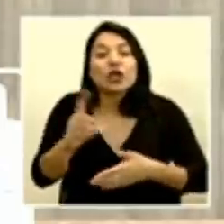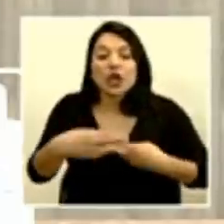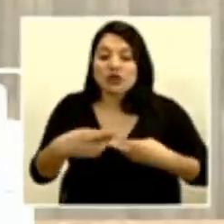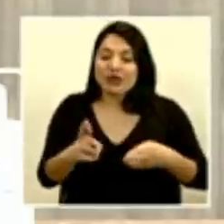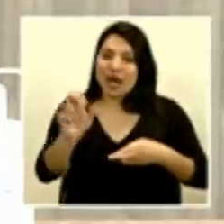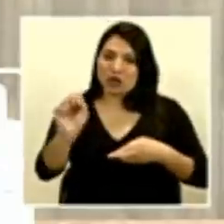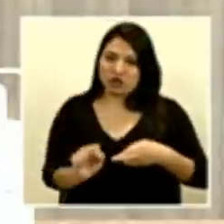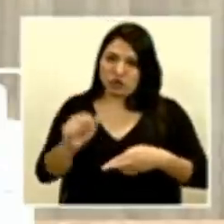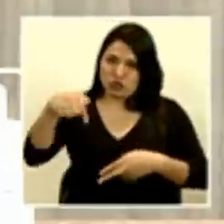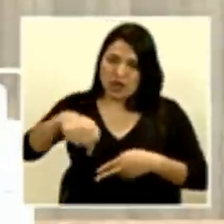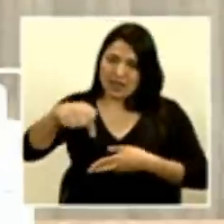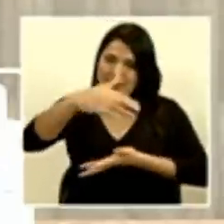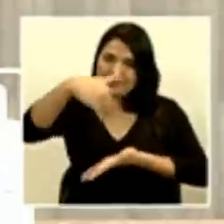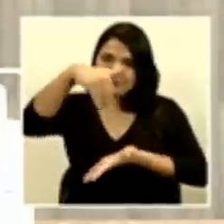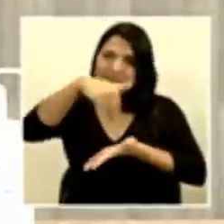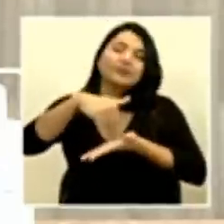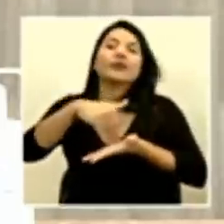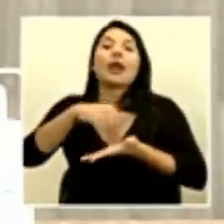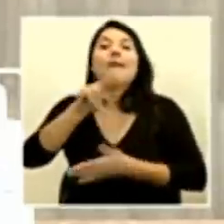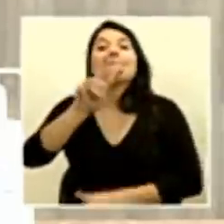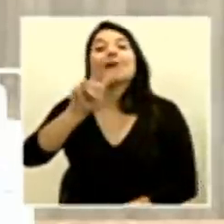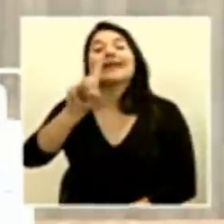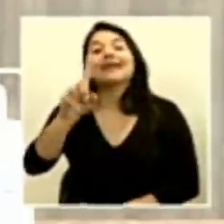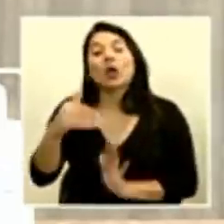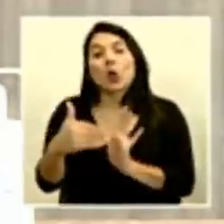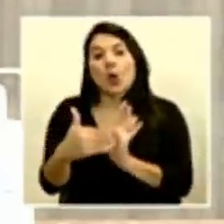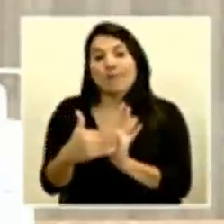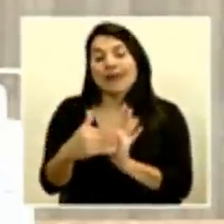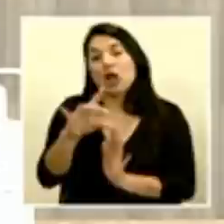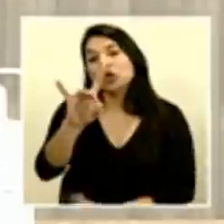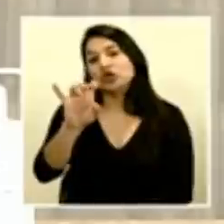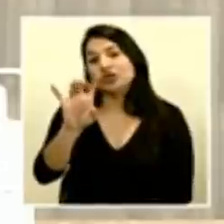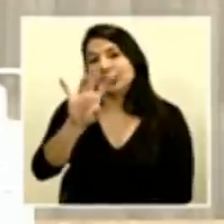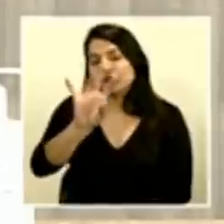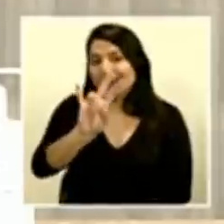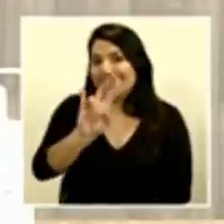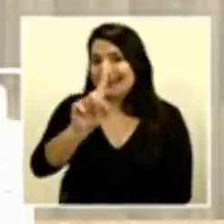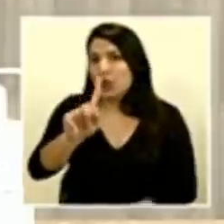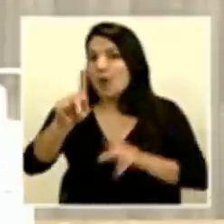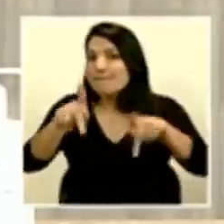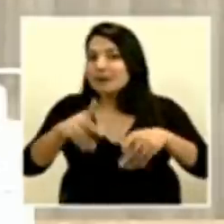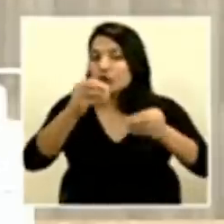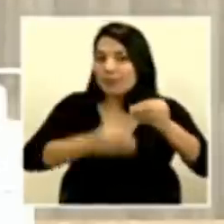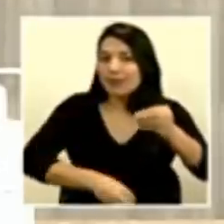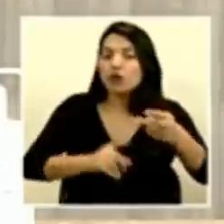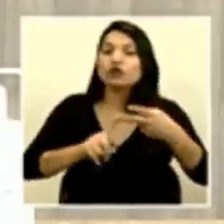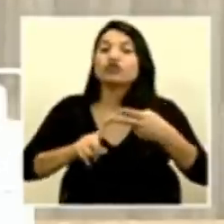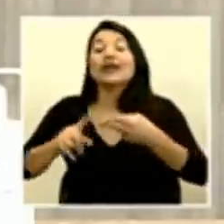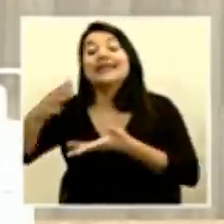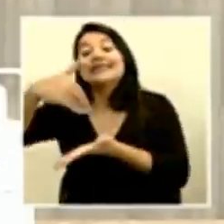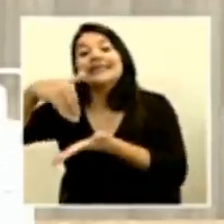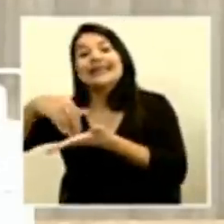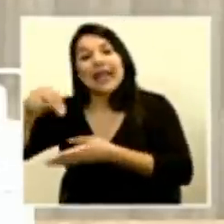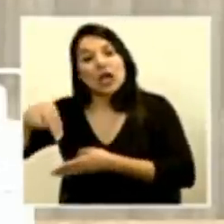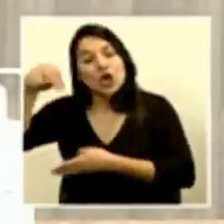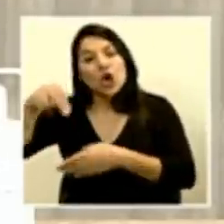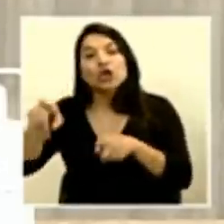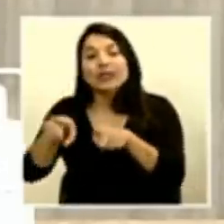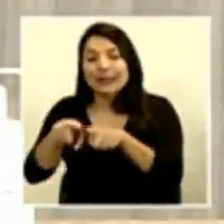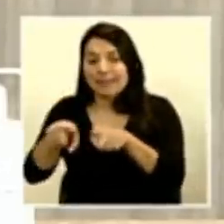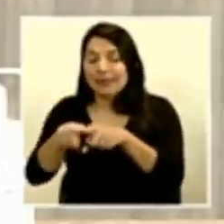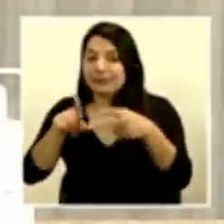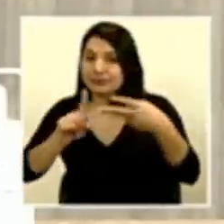el gran área metropolitana, con 21.875 casos menos, y la central norte, también en el gran área metropolitana,